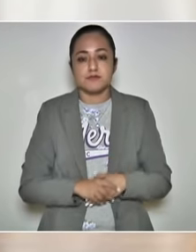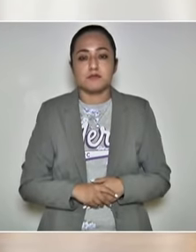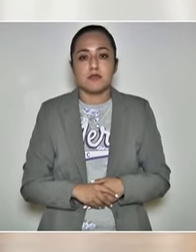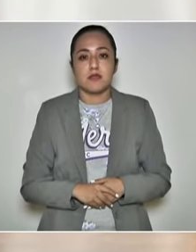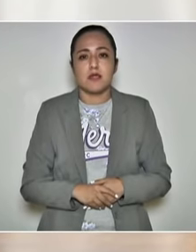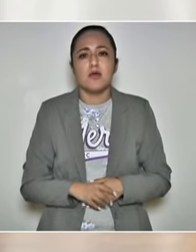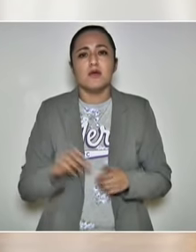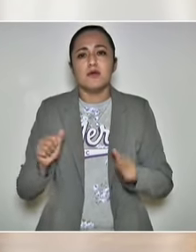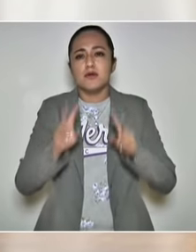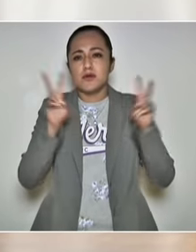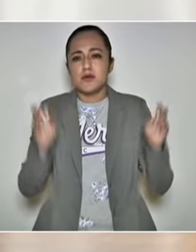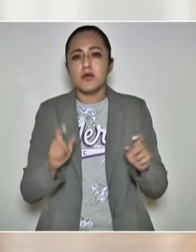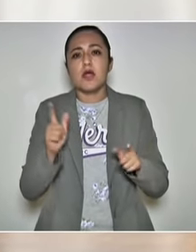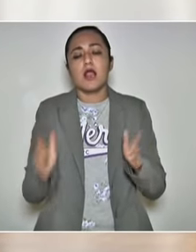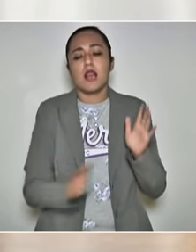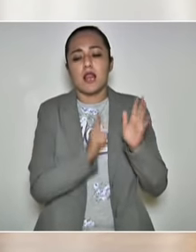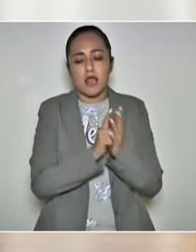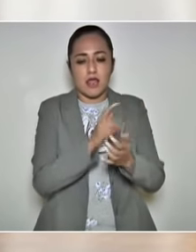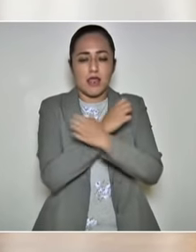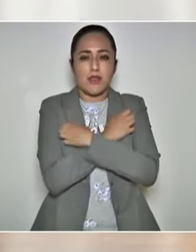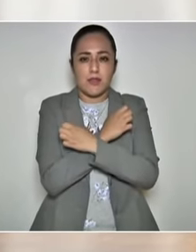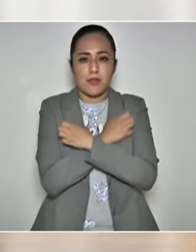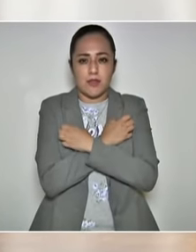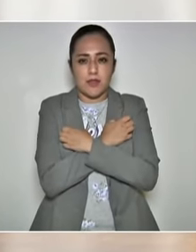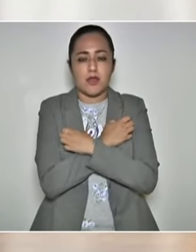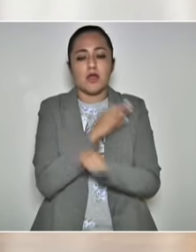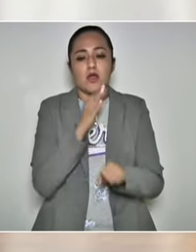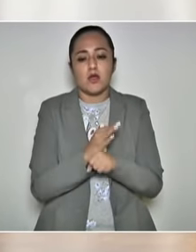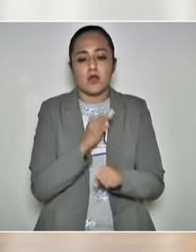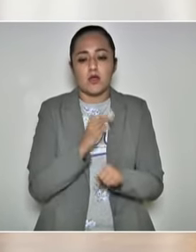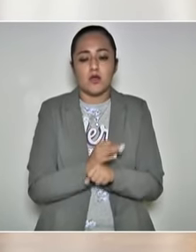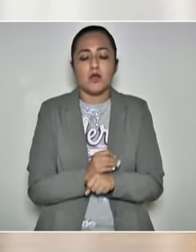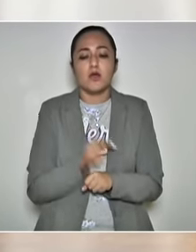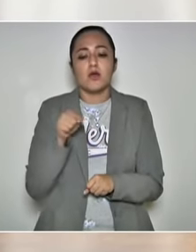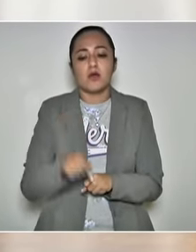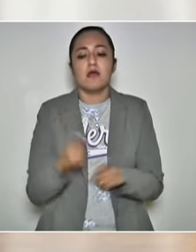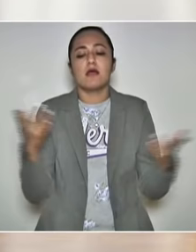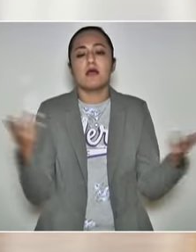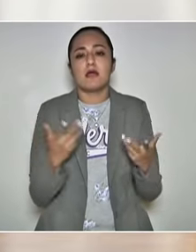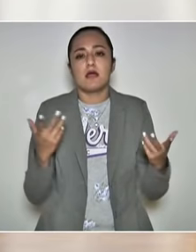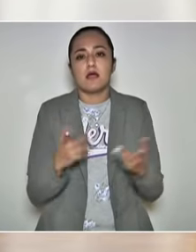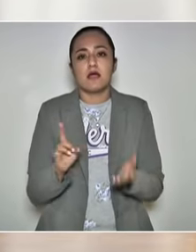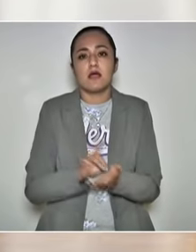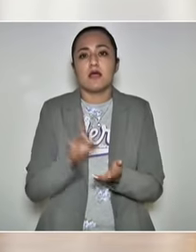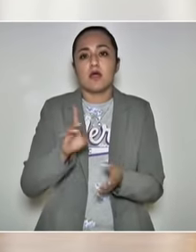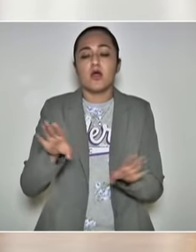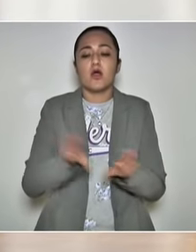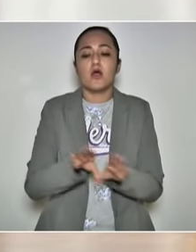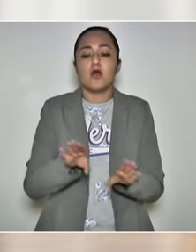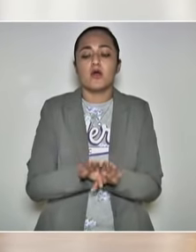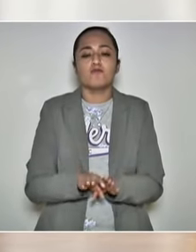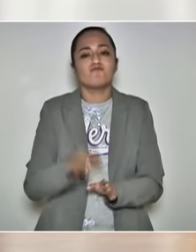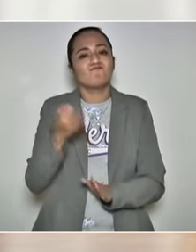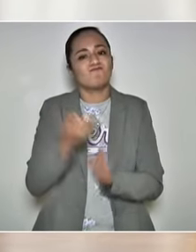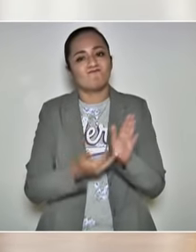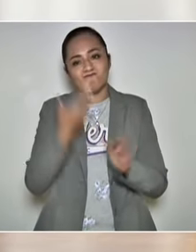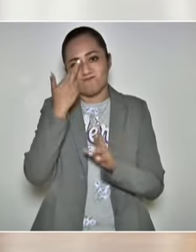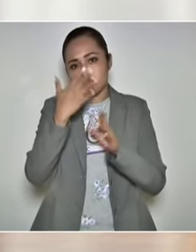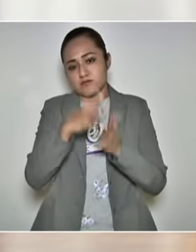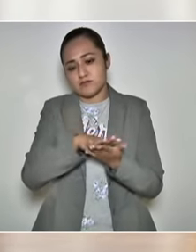Y el tema de la ley de educación, la ley de educación, lo que hizo la Corte fue declarar inconstitucional